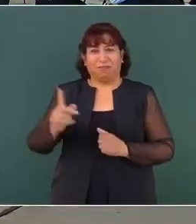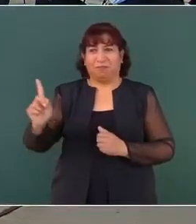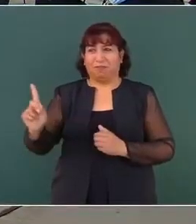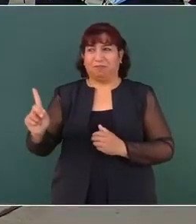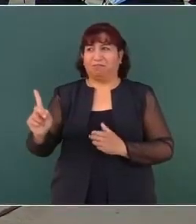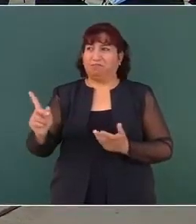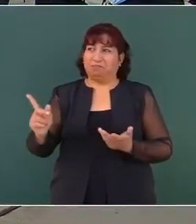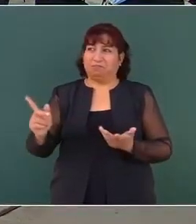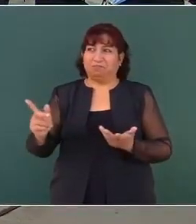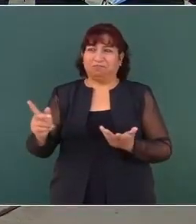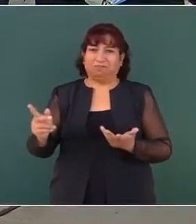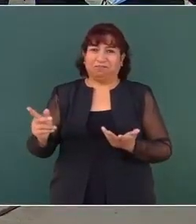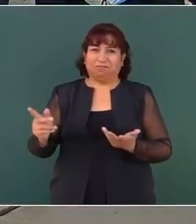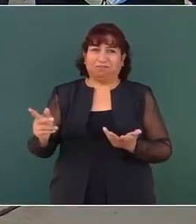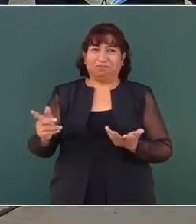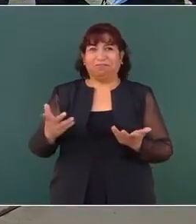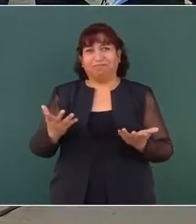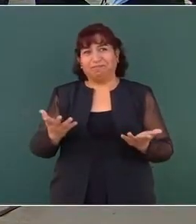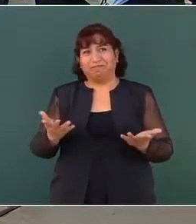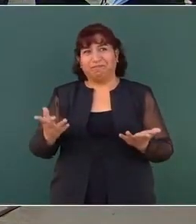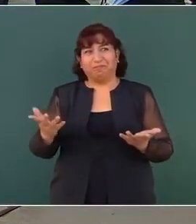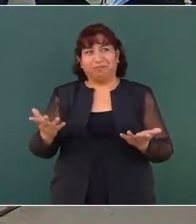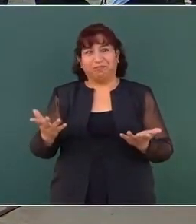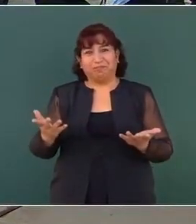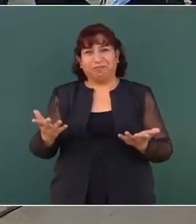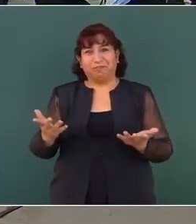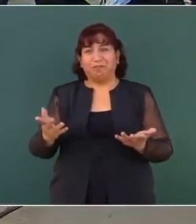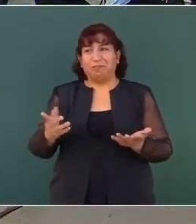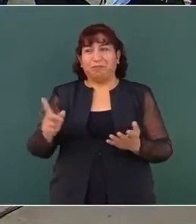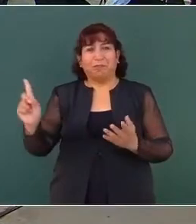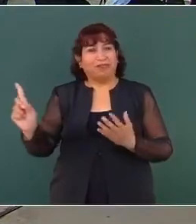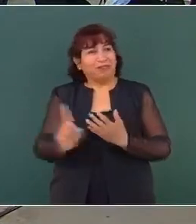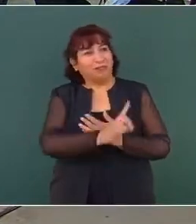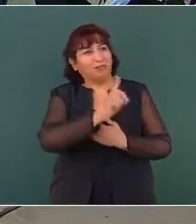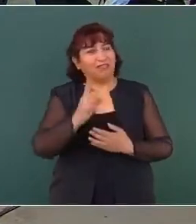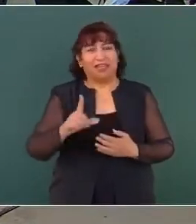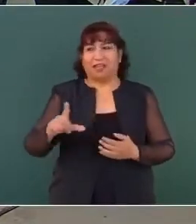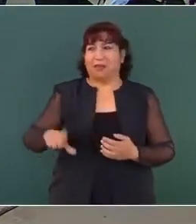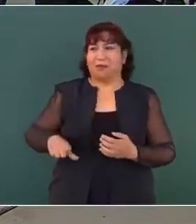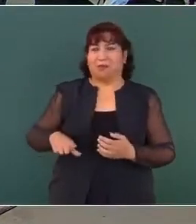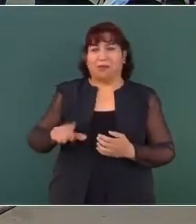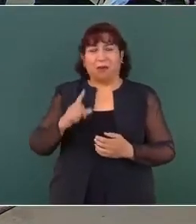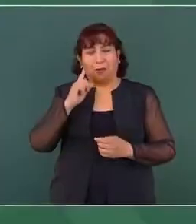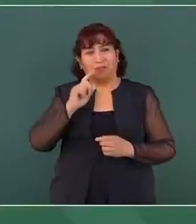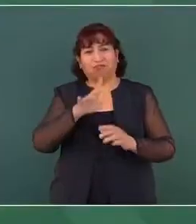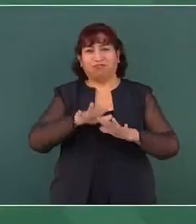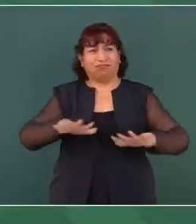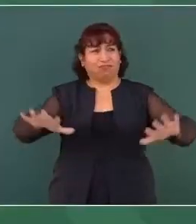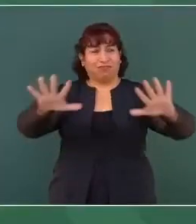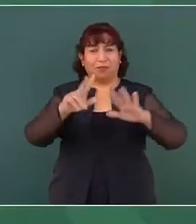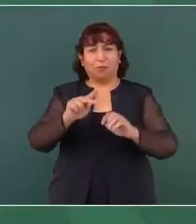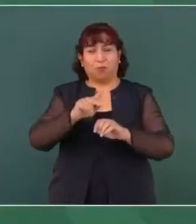a escrutinio público, todos.